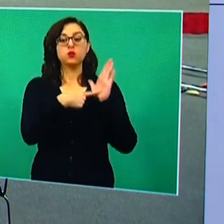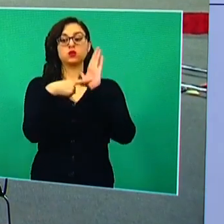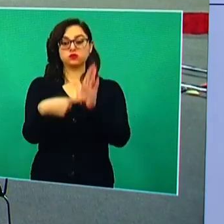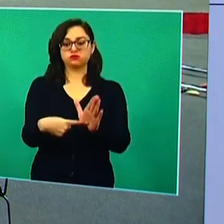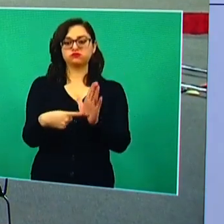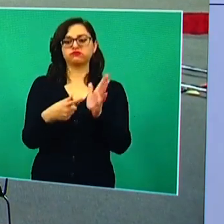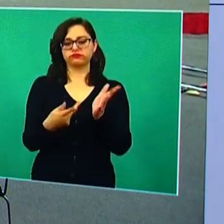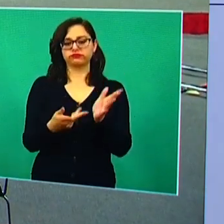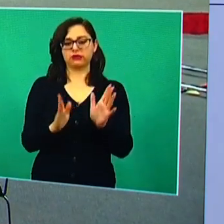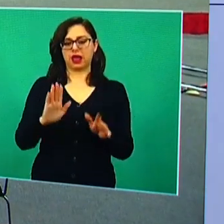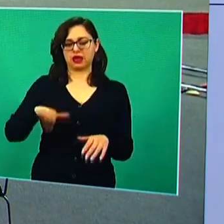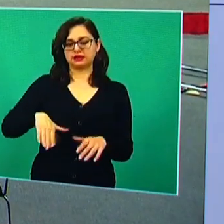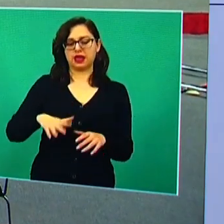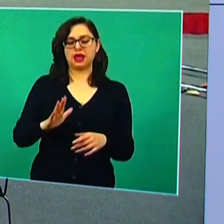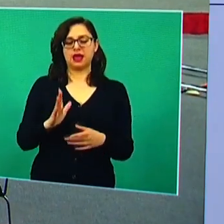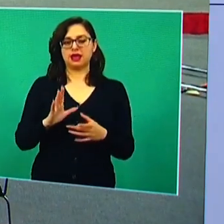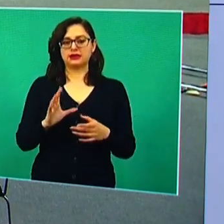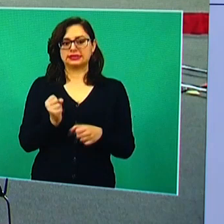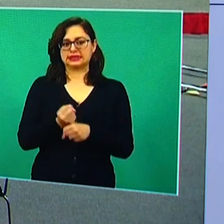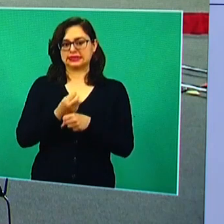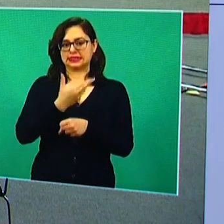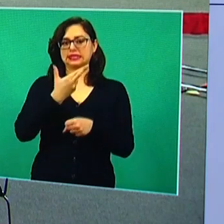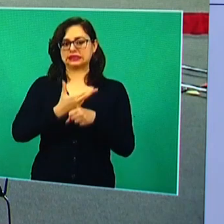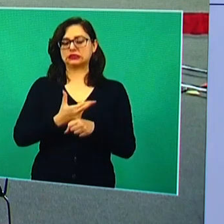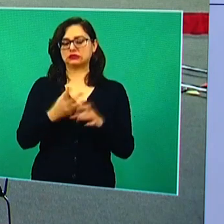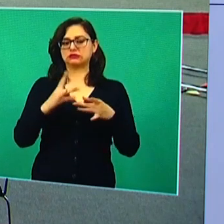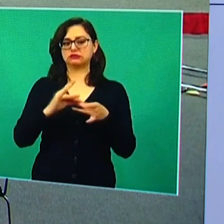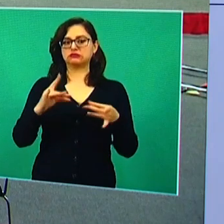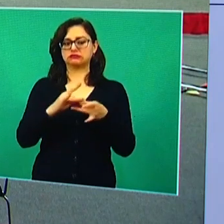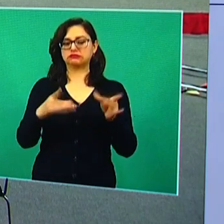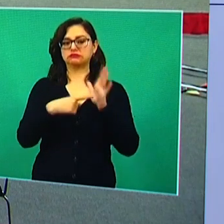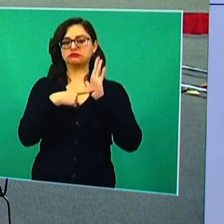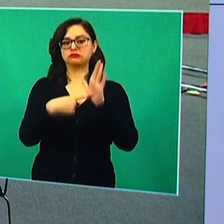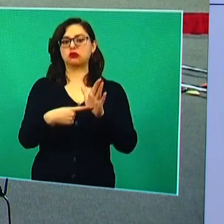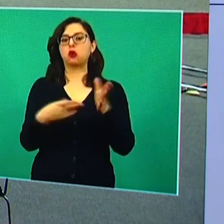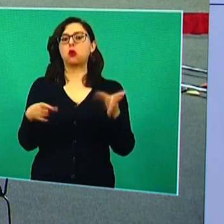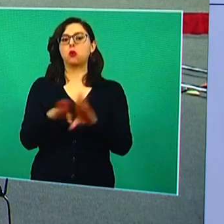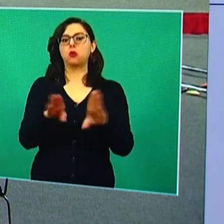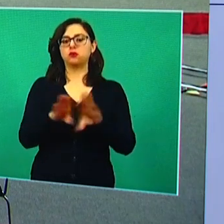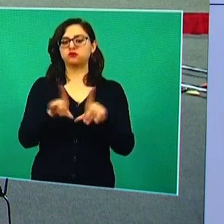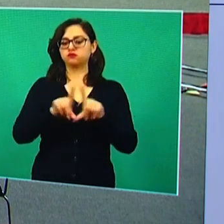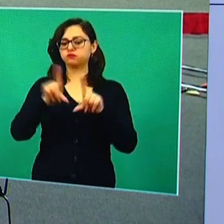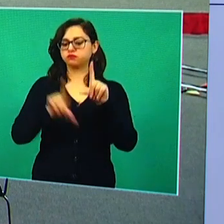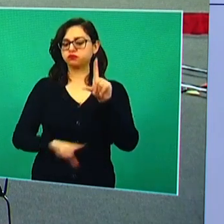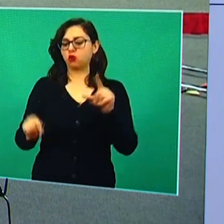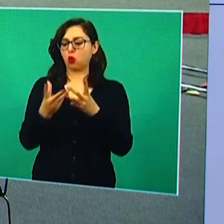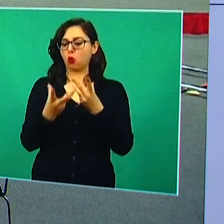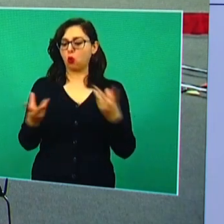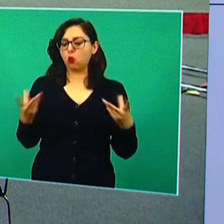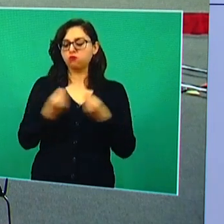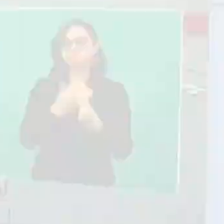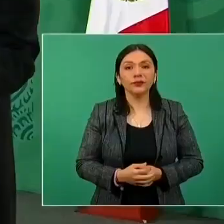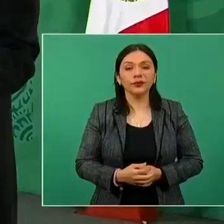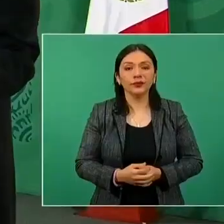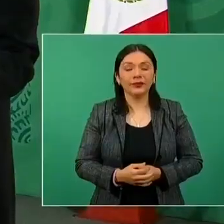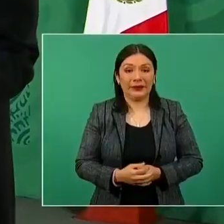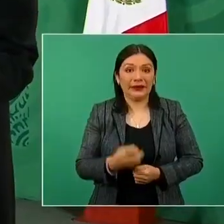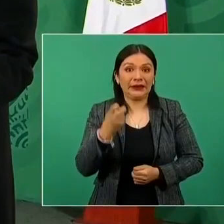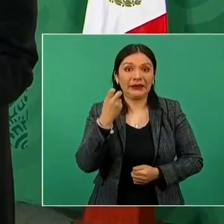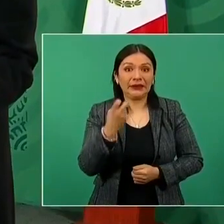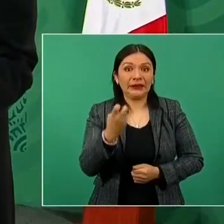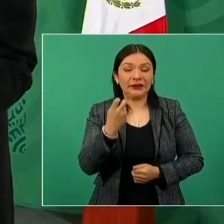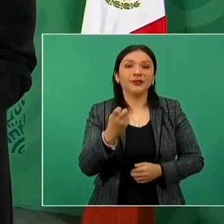electoral que se llevó a cabo para renovar el cargo de presidente. El triunfador fue Gabriel Boric. Ya,